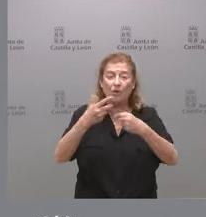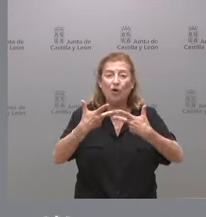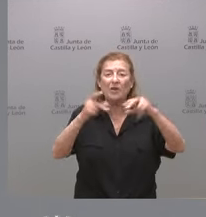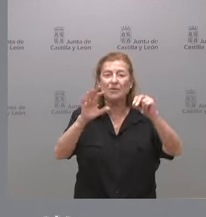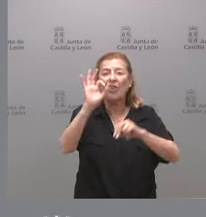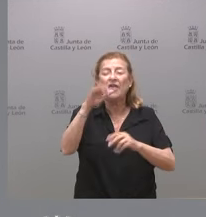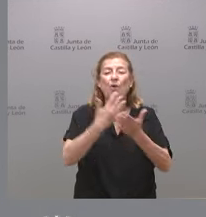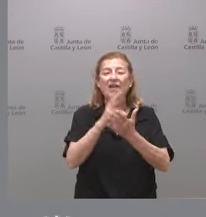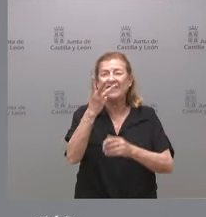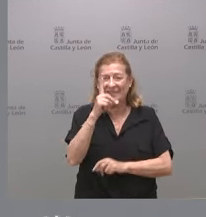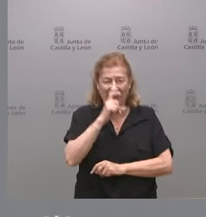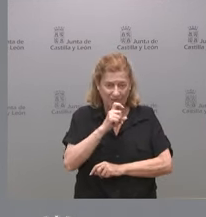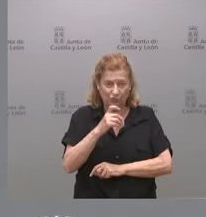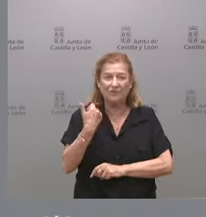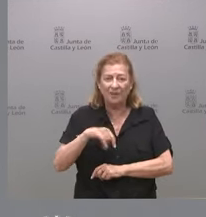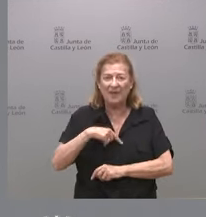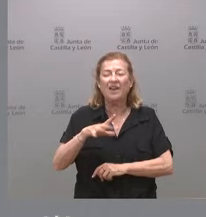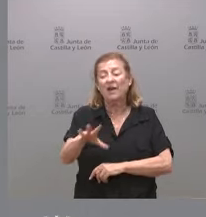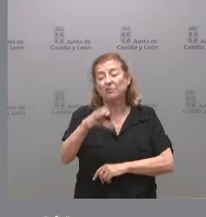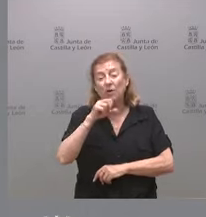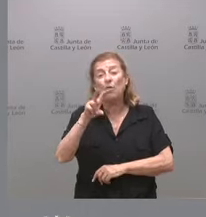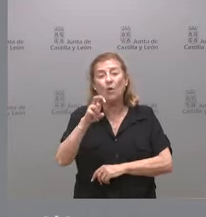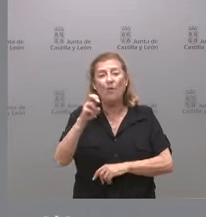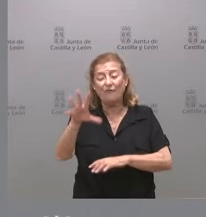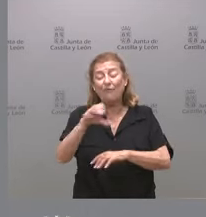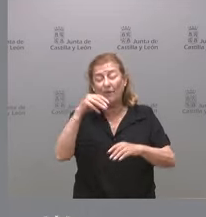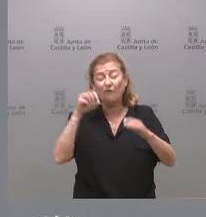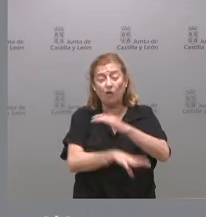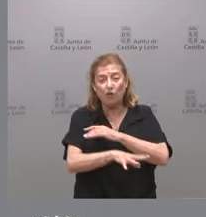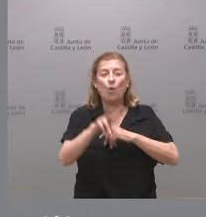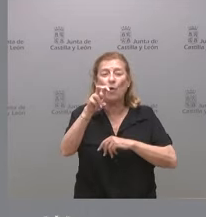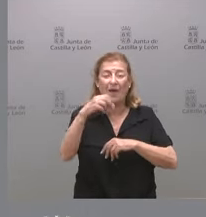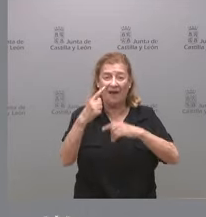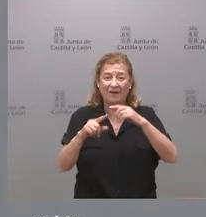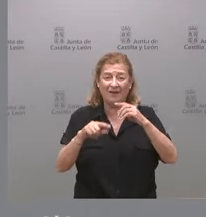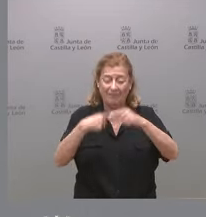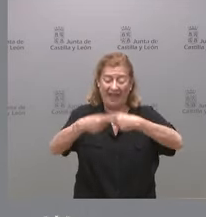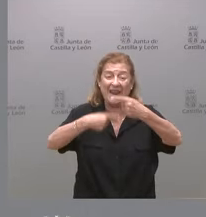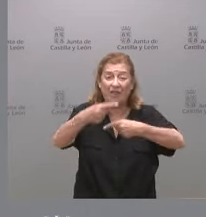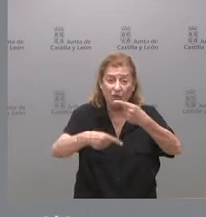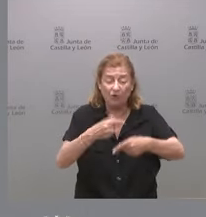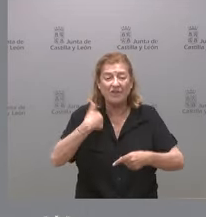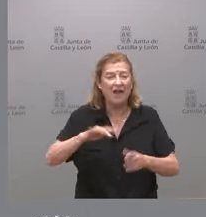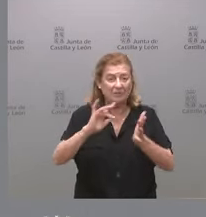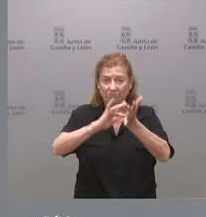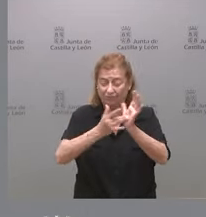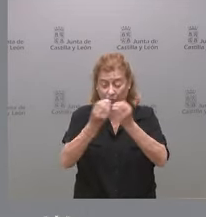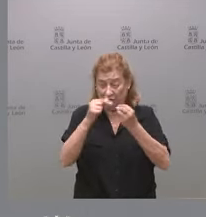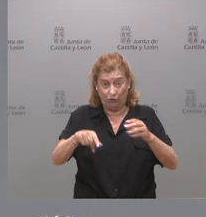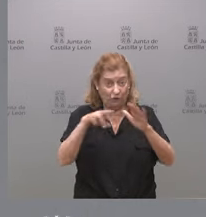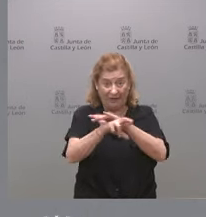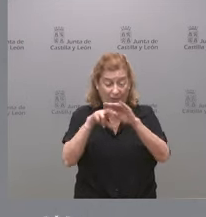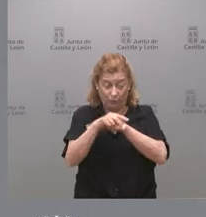cero a tres años. Hemos dispuesto de fondos de la nueva generación que hemos agotado ya con estos recursos que les he